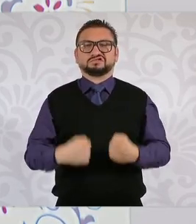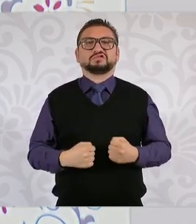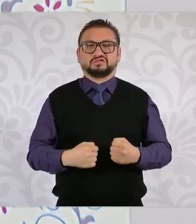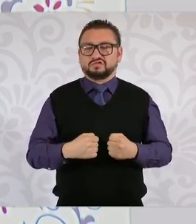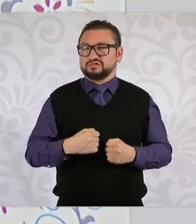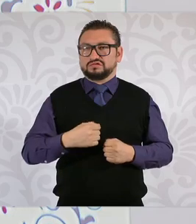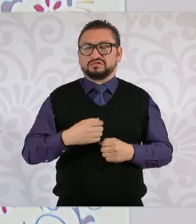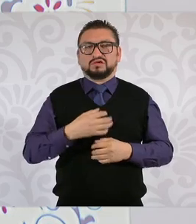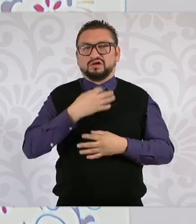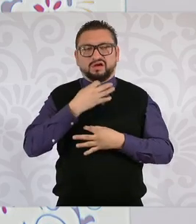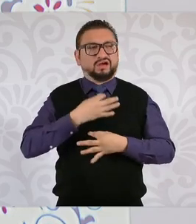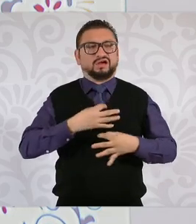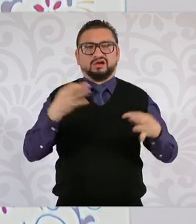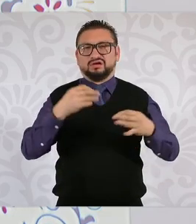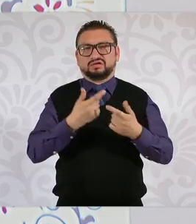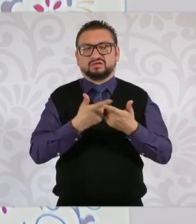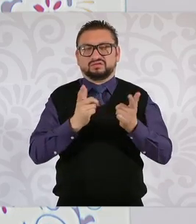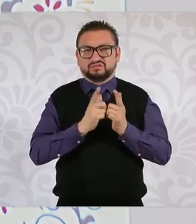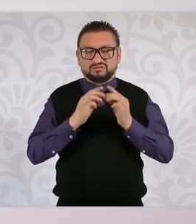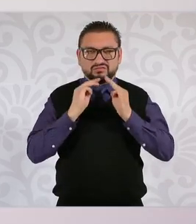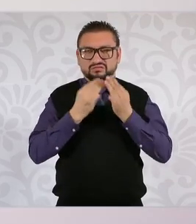decreta una guerra contra el narco